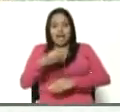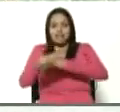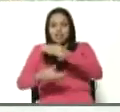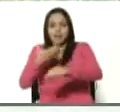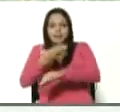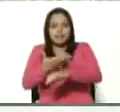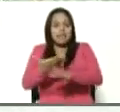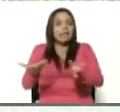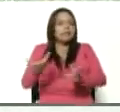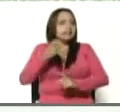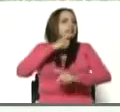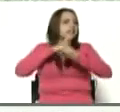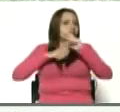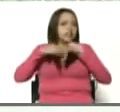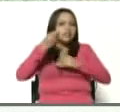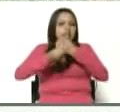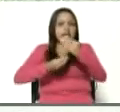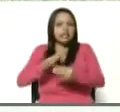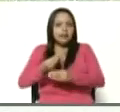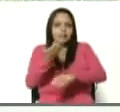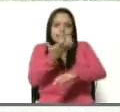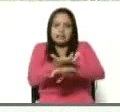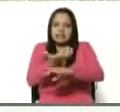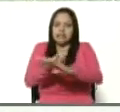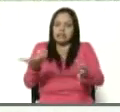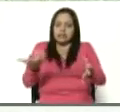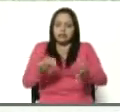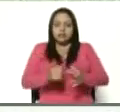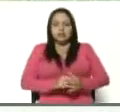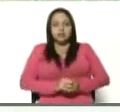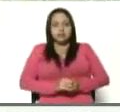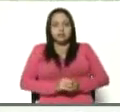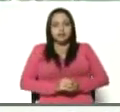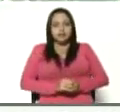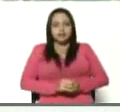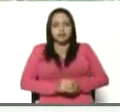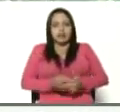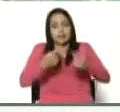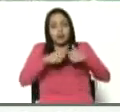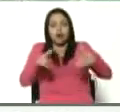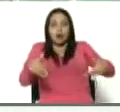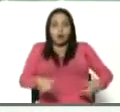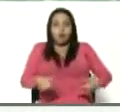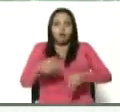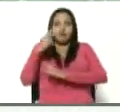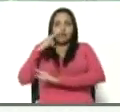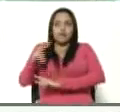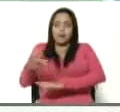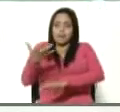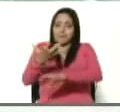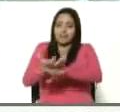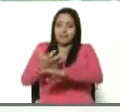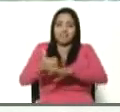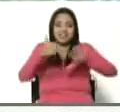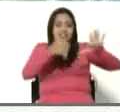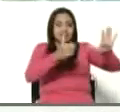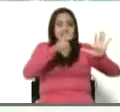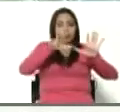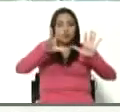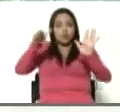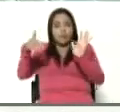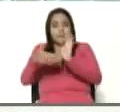ver lo difícil que es producir piña, bueno, pero del esfuerzo ustedes ven esas piñas, 68 mil piñas,